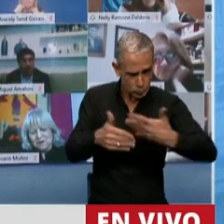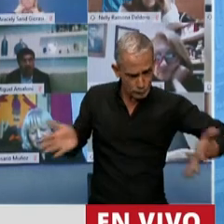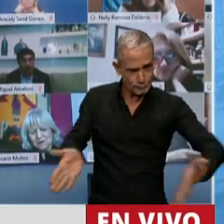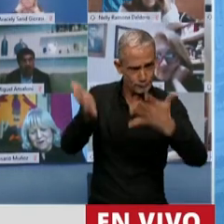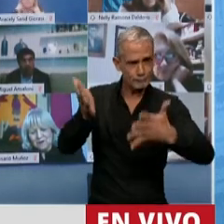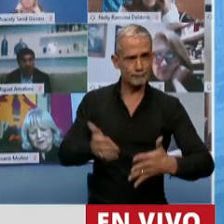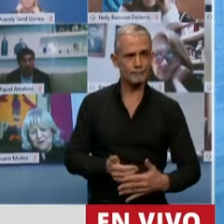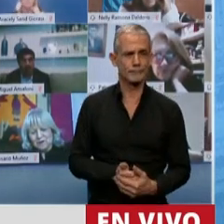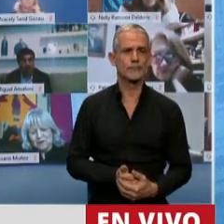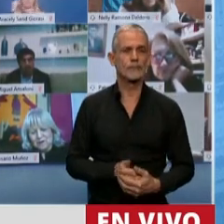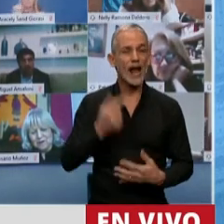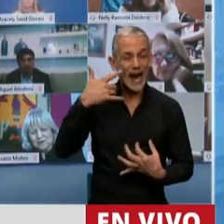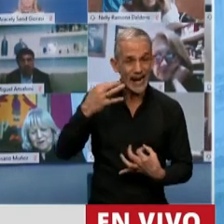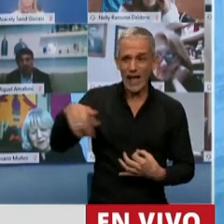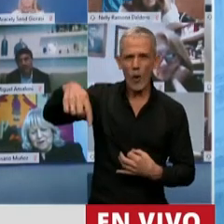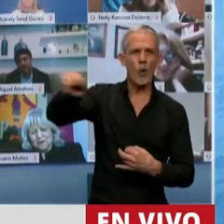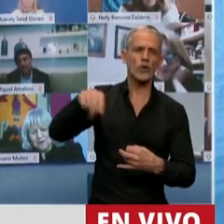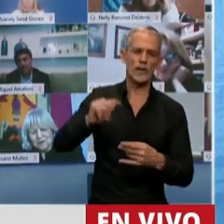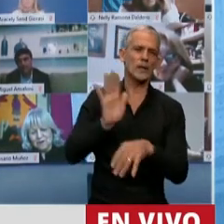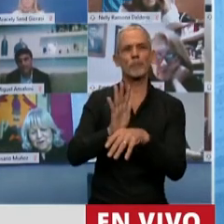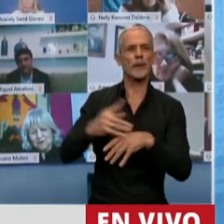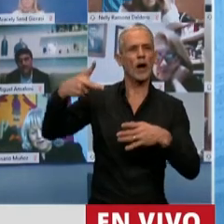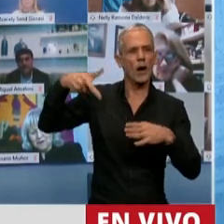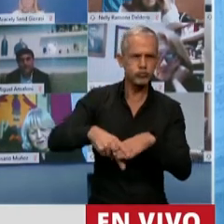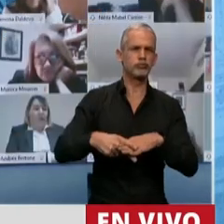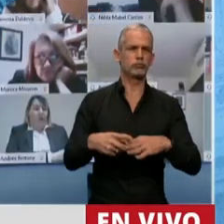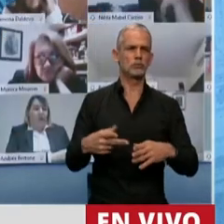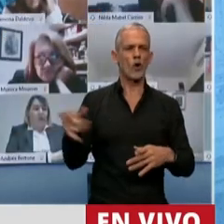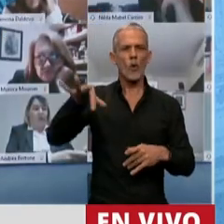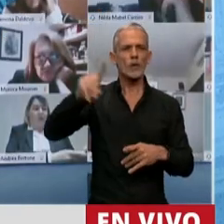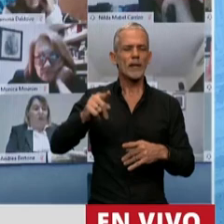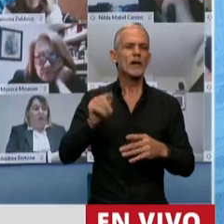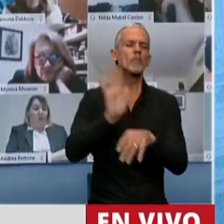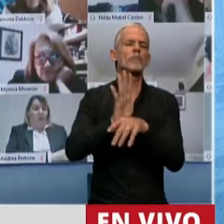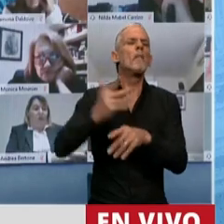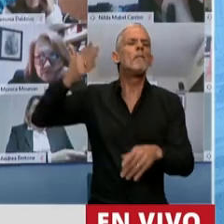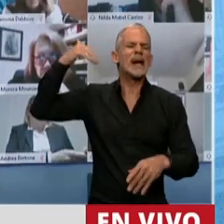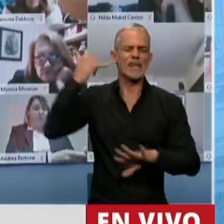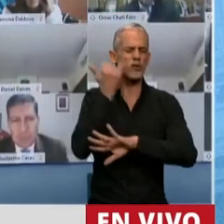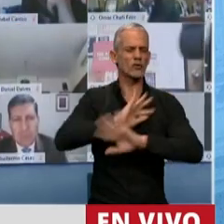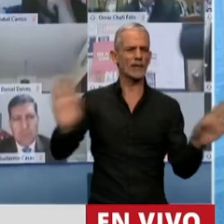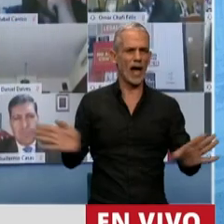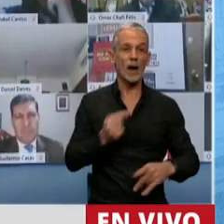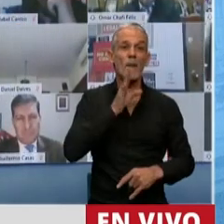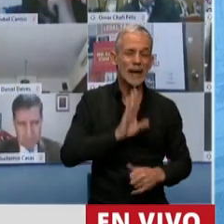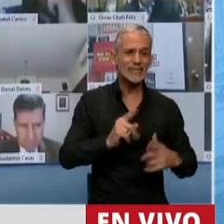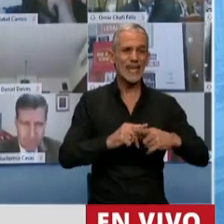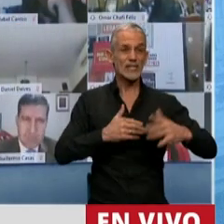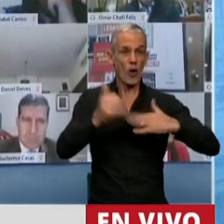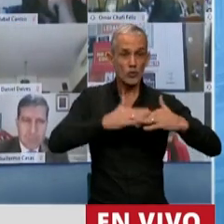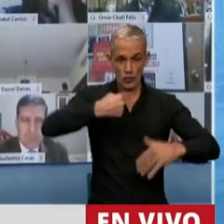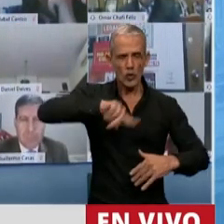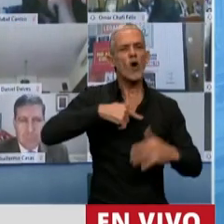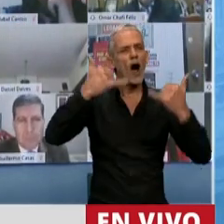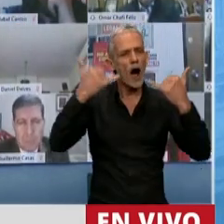En realidad, ustedes son la interrupción, ustedes son el pasado y la paciencia y la construcción que